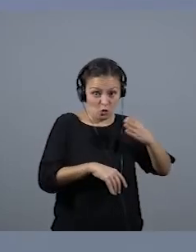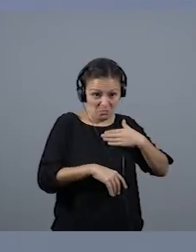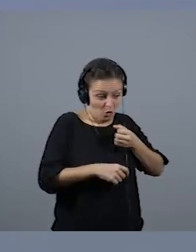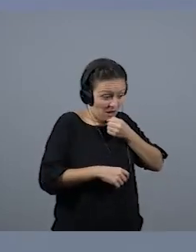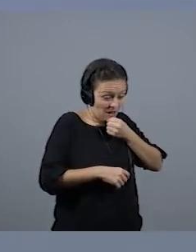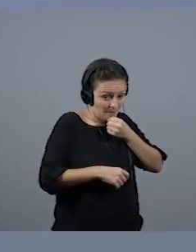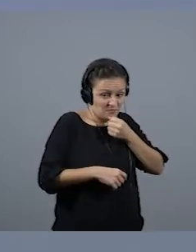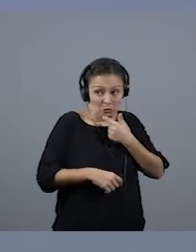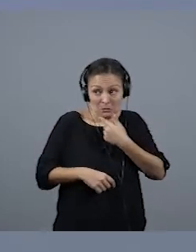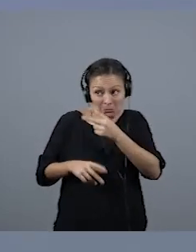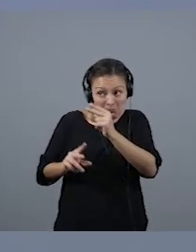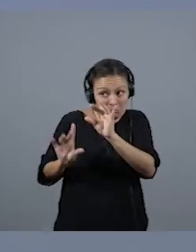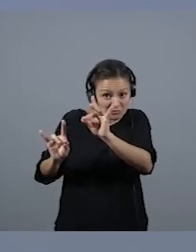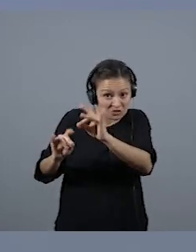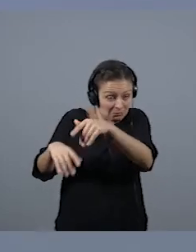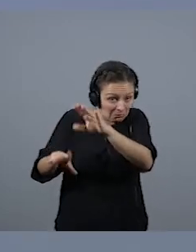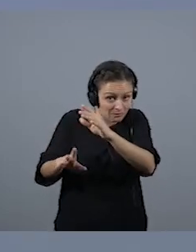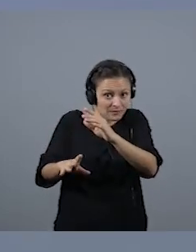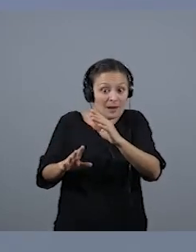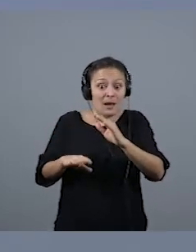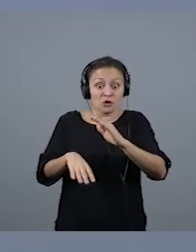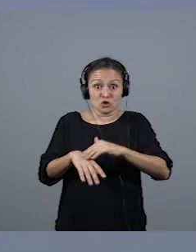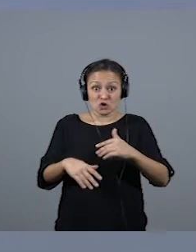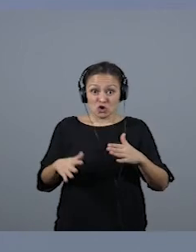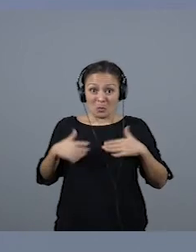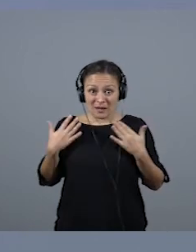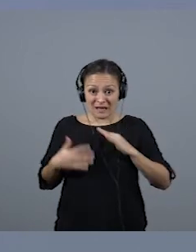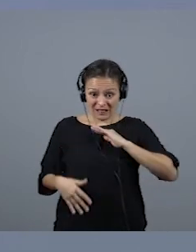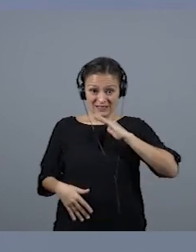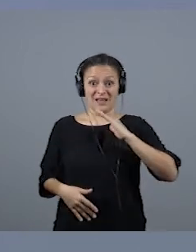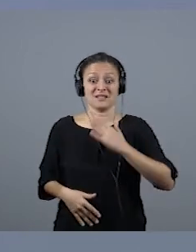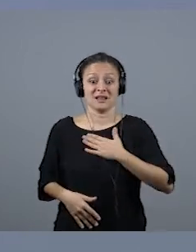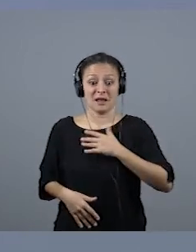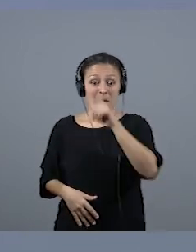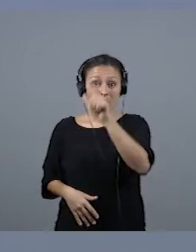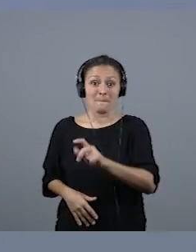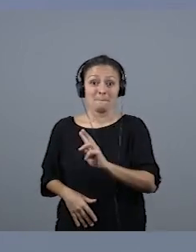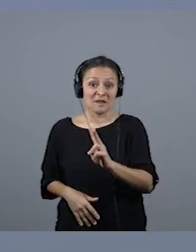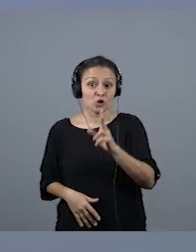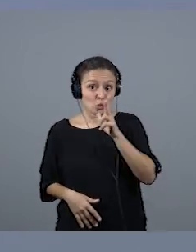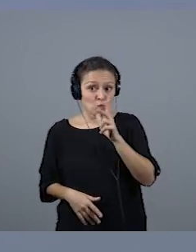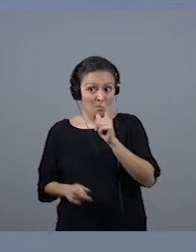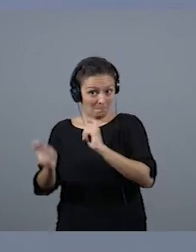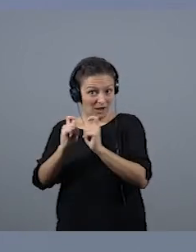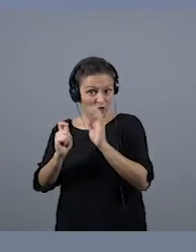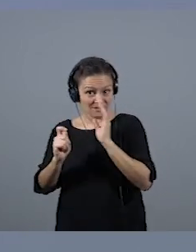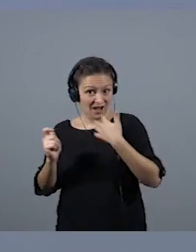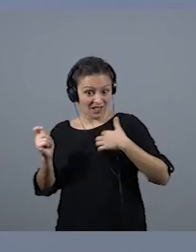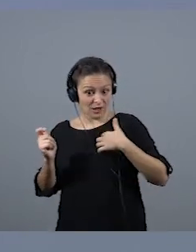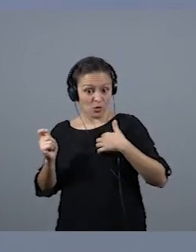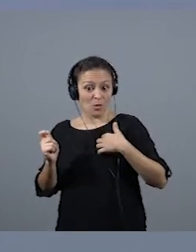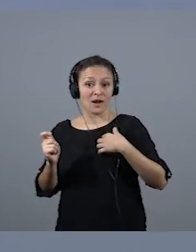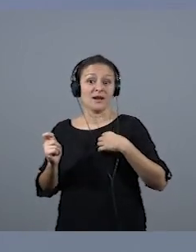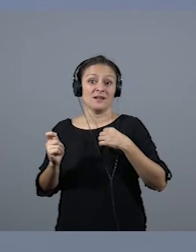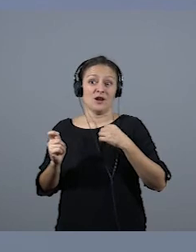Para mi sorpresa, al día siguiente, Víctor Hugo Morales me dedicó tres cuartas partes de su